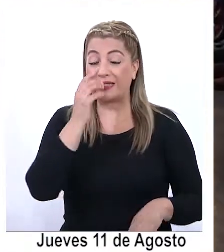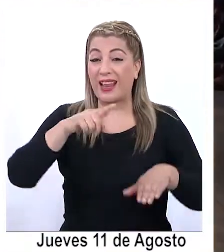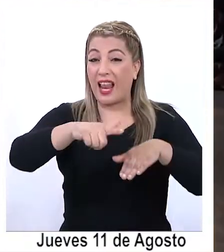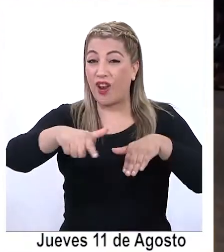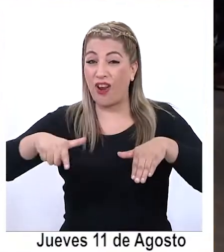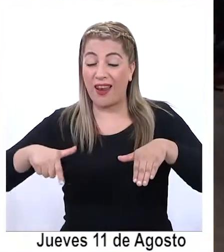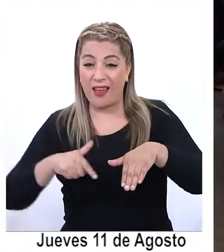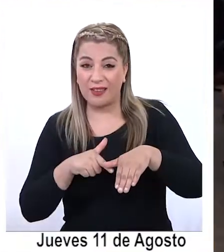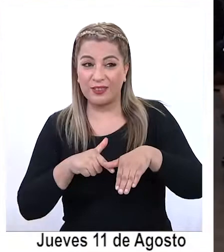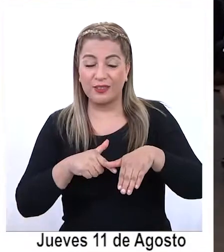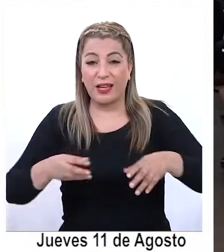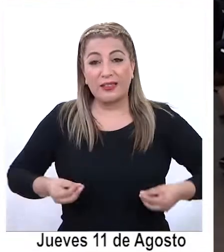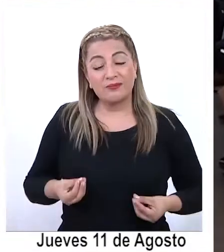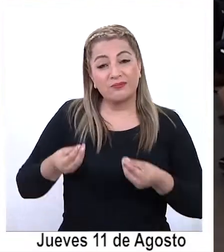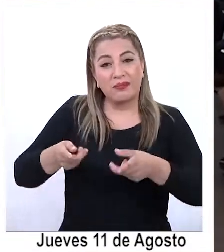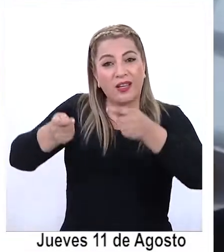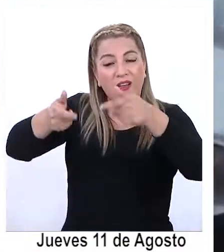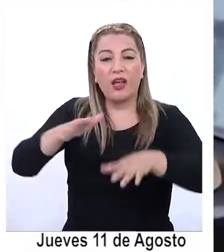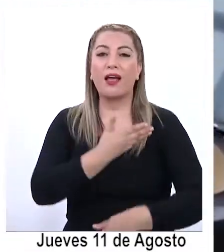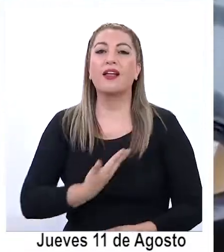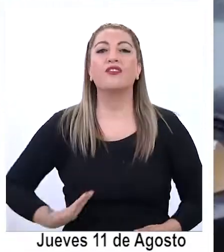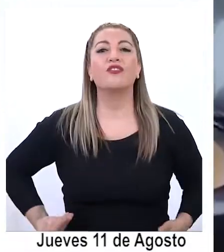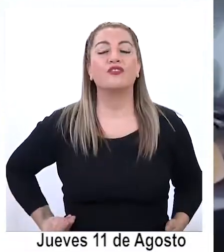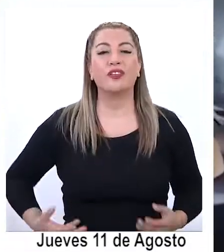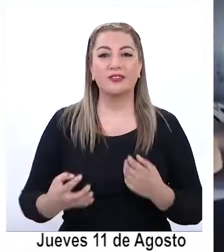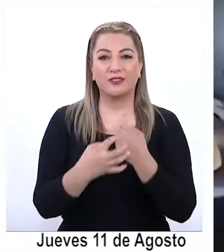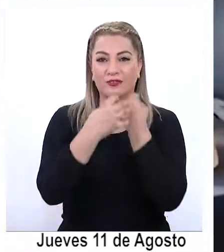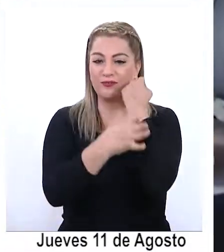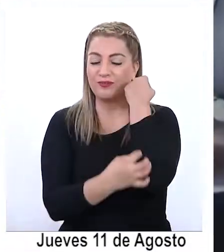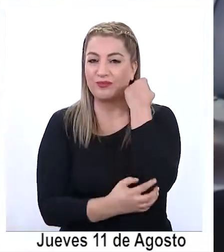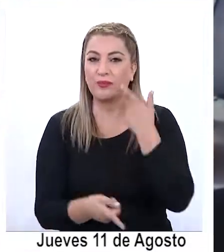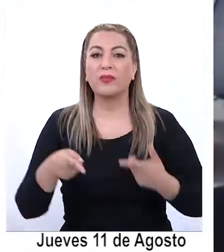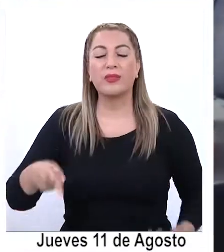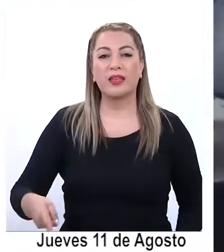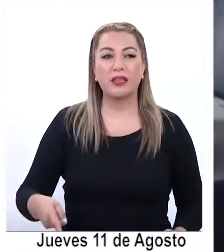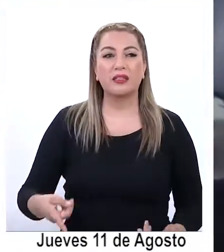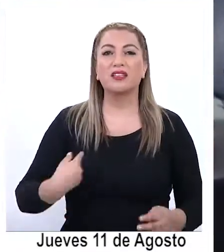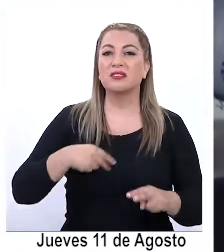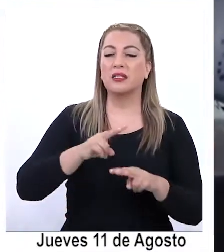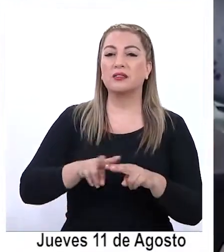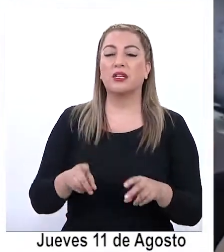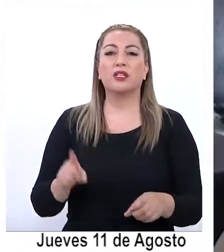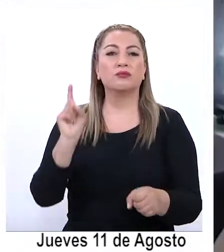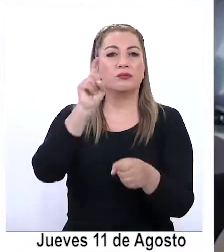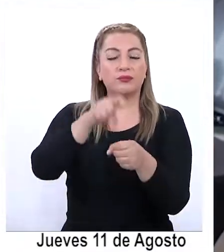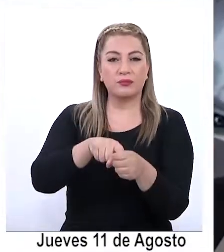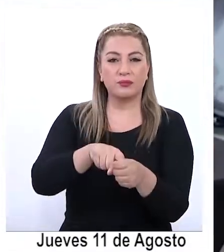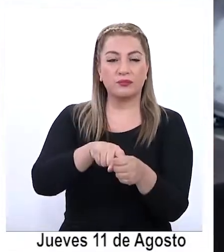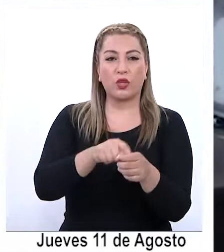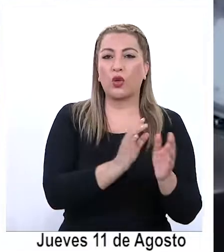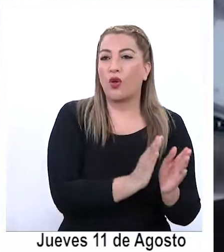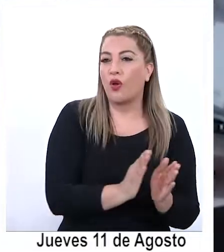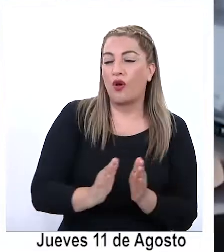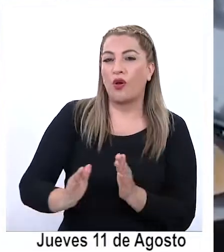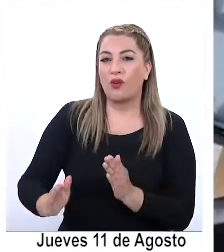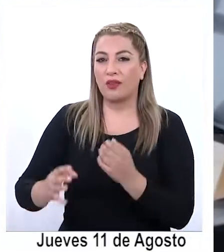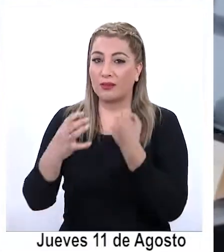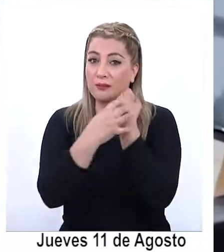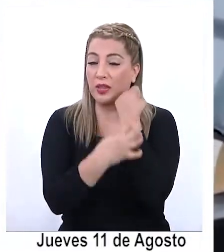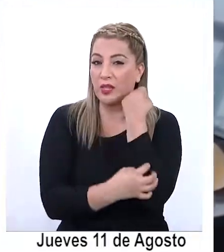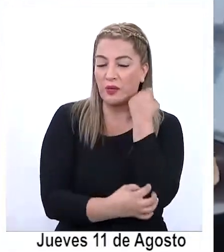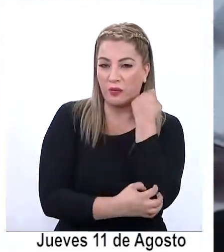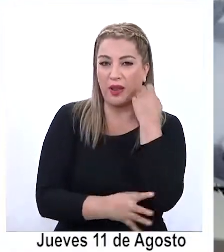en el traspaso de competencias a los gobiernos regionales. Estas estarán asociadas al ordenamiento territorial,